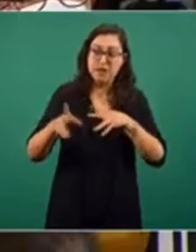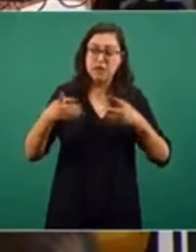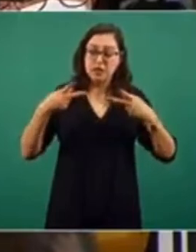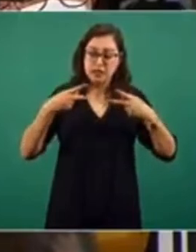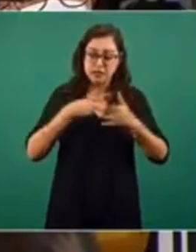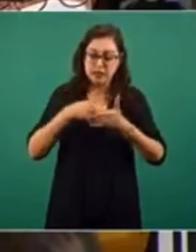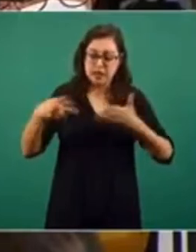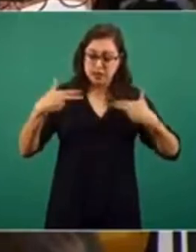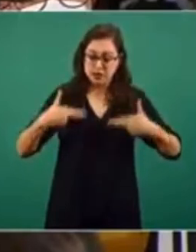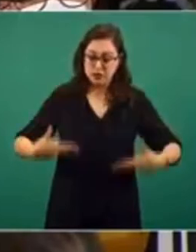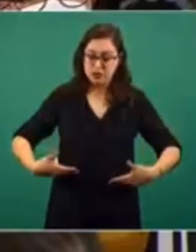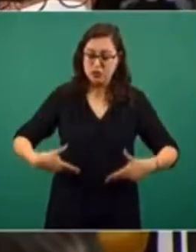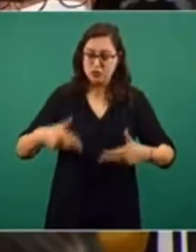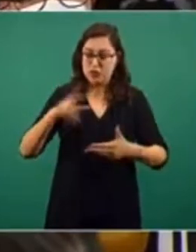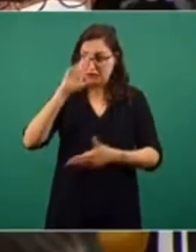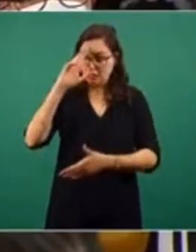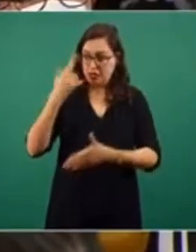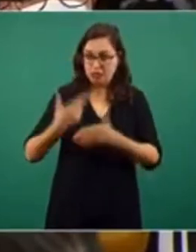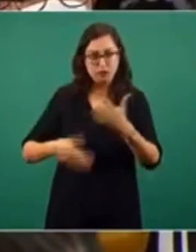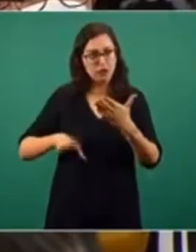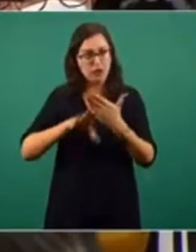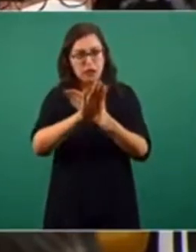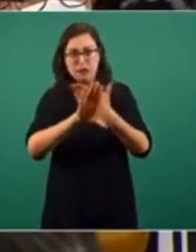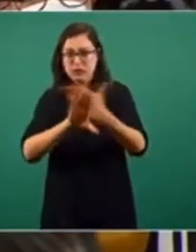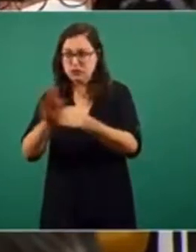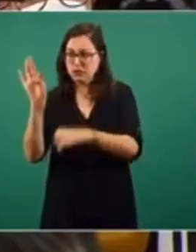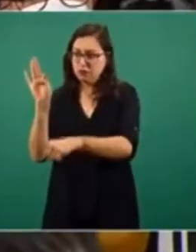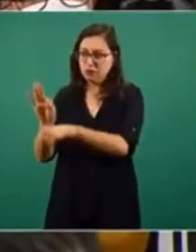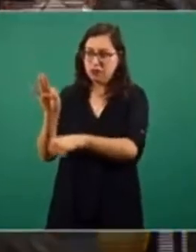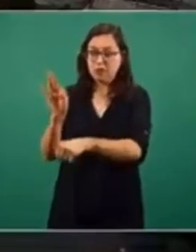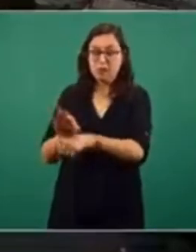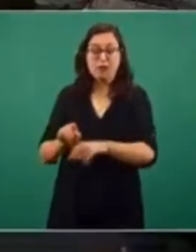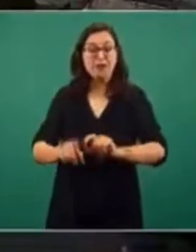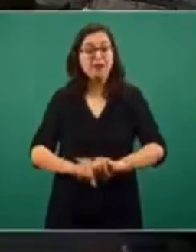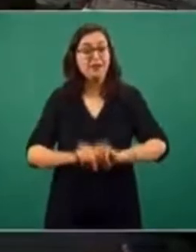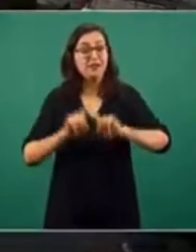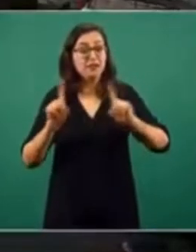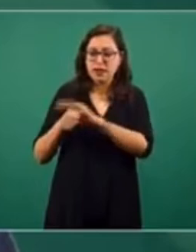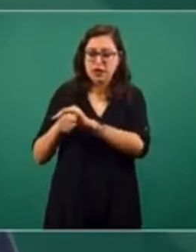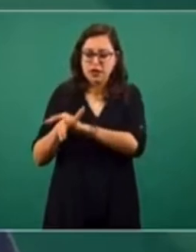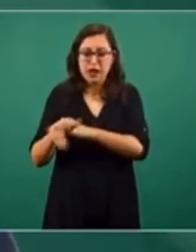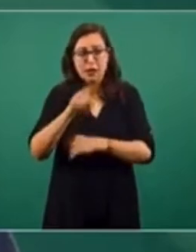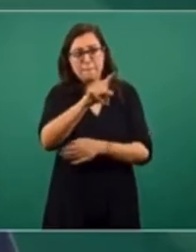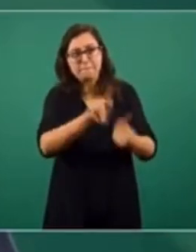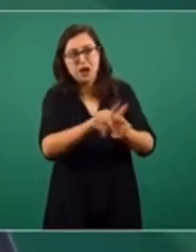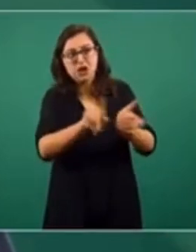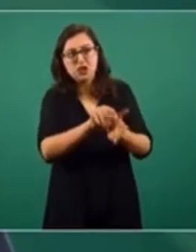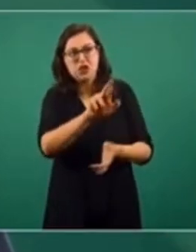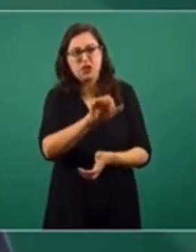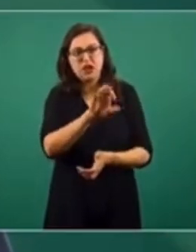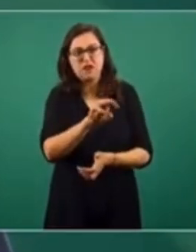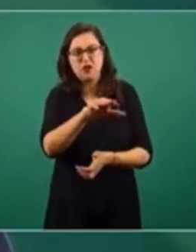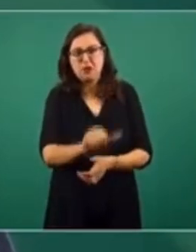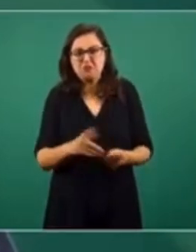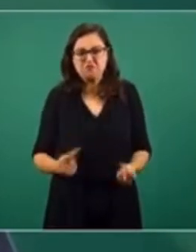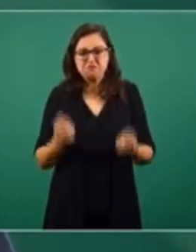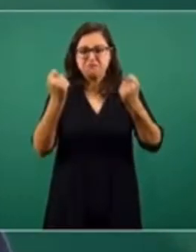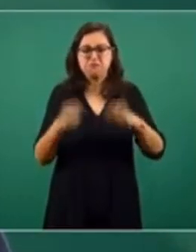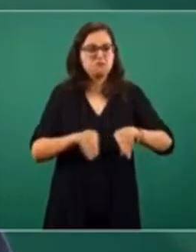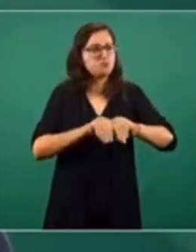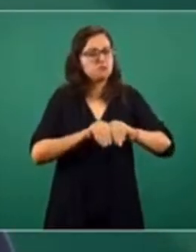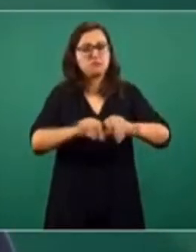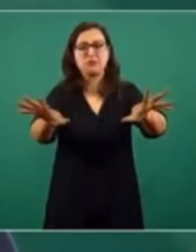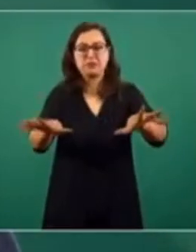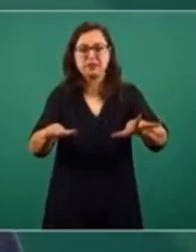al personal que tenía a resguardo la información. Siempre he sostenido que se